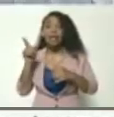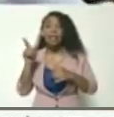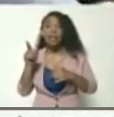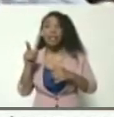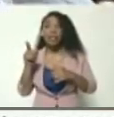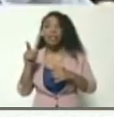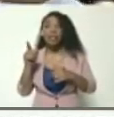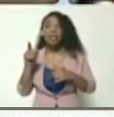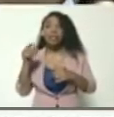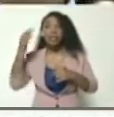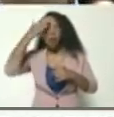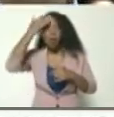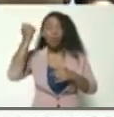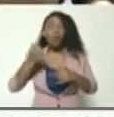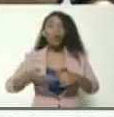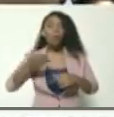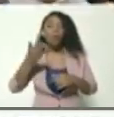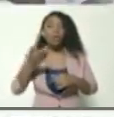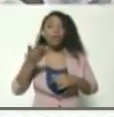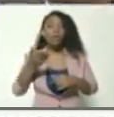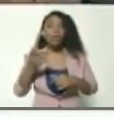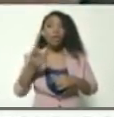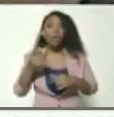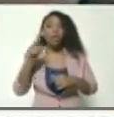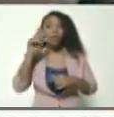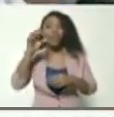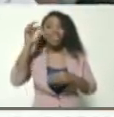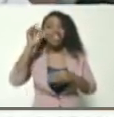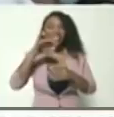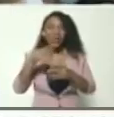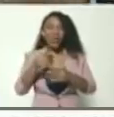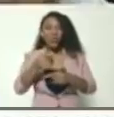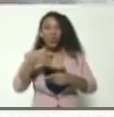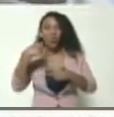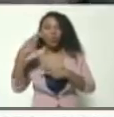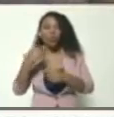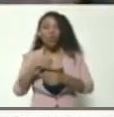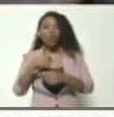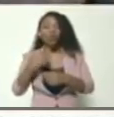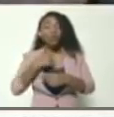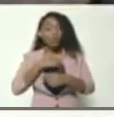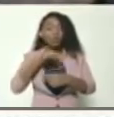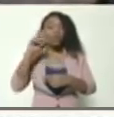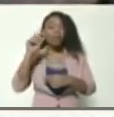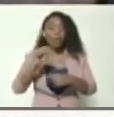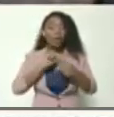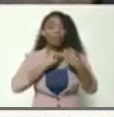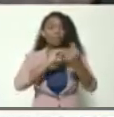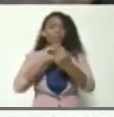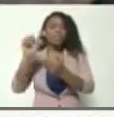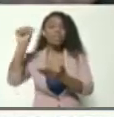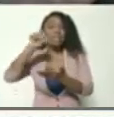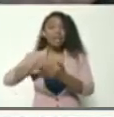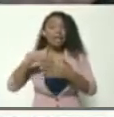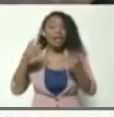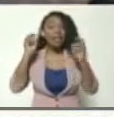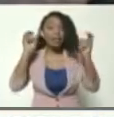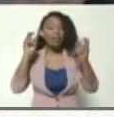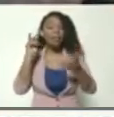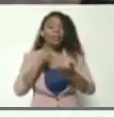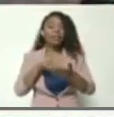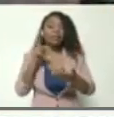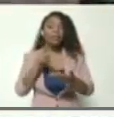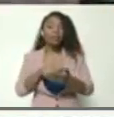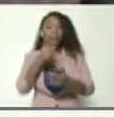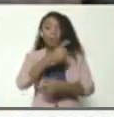quiero que se me pasó algo importante. Tomaste otro tecito. Un tecito. No, nosotros también hemos debatido en la central el tema de la participación